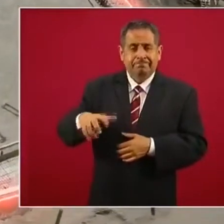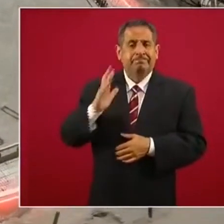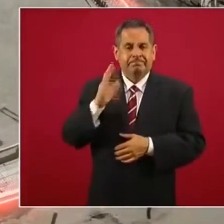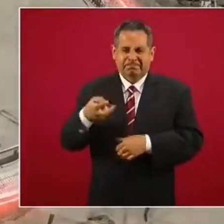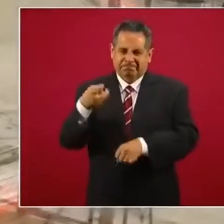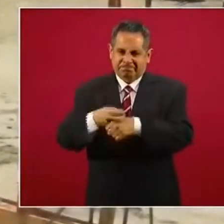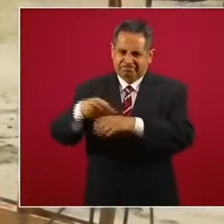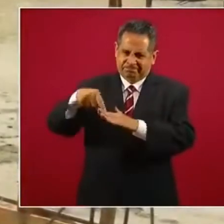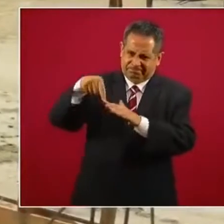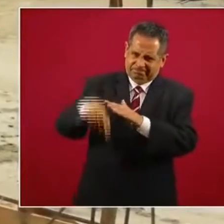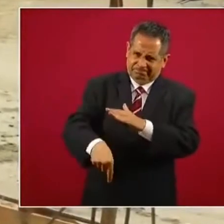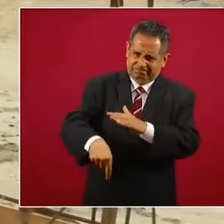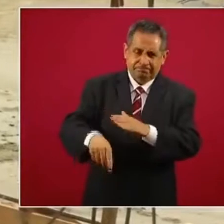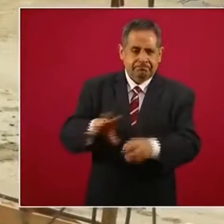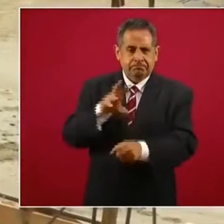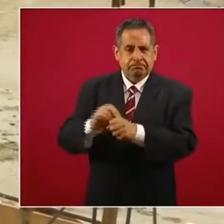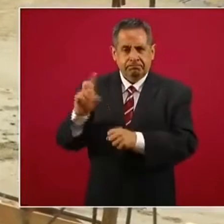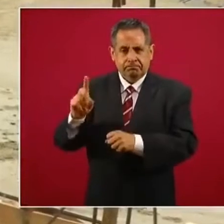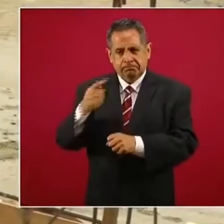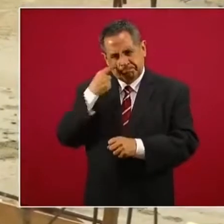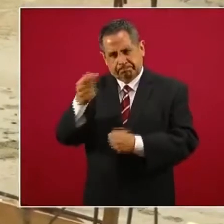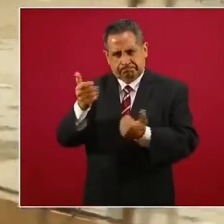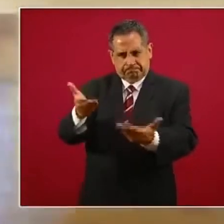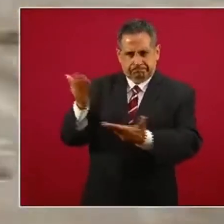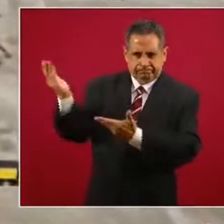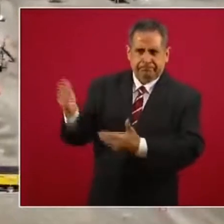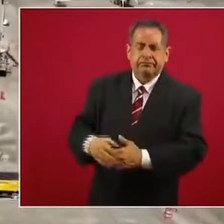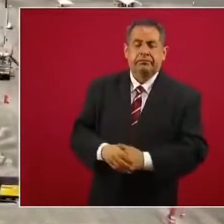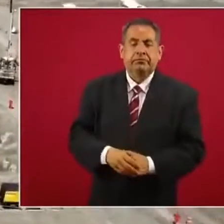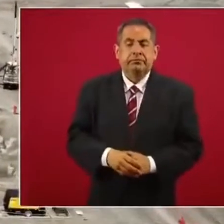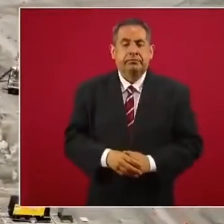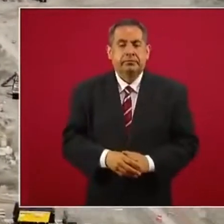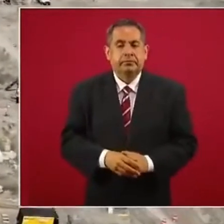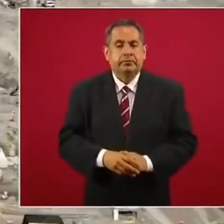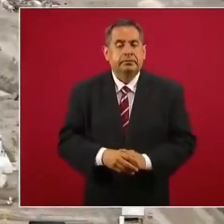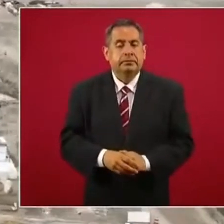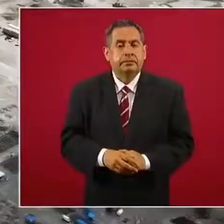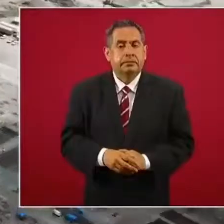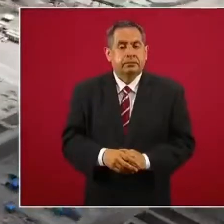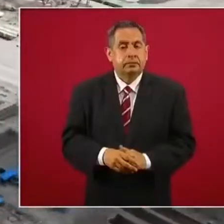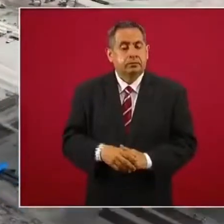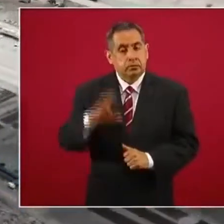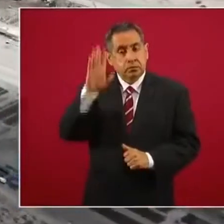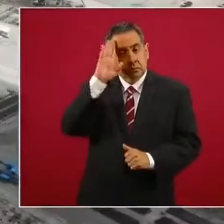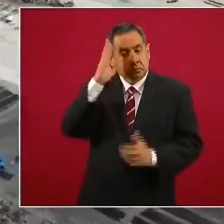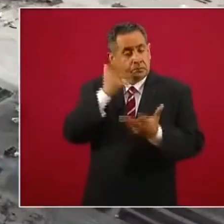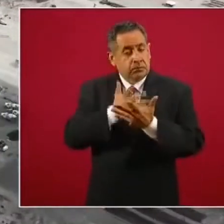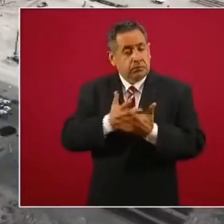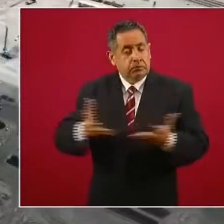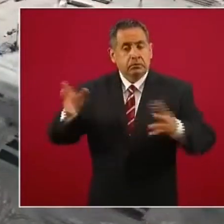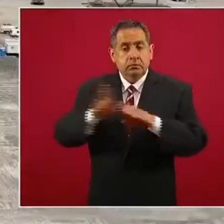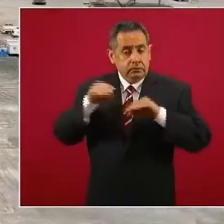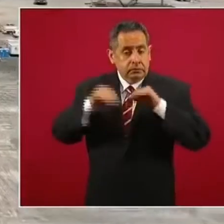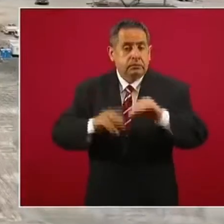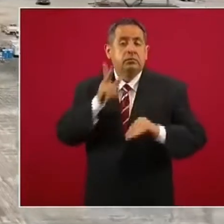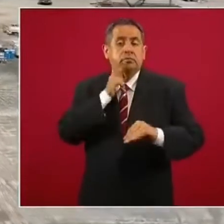cimentación profunda de 30. Va el avance esta semana. Por el volumen y tamaño de esta magna obra, el trabajo en la construcción de la